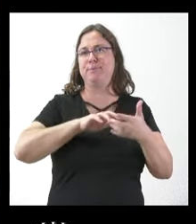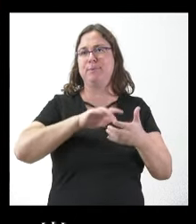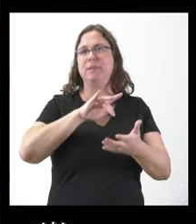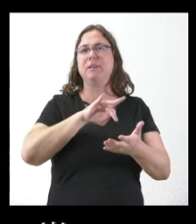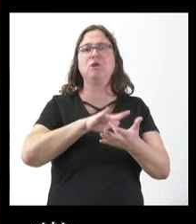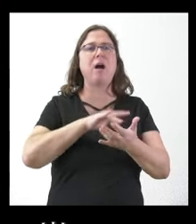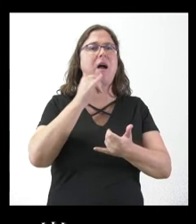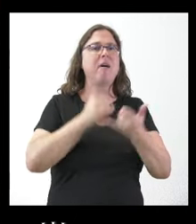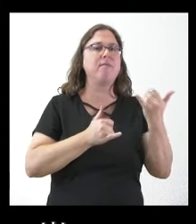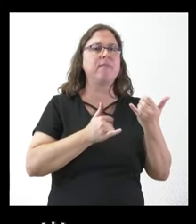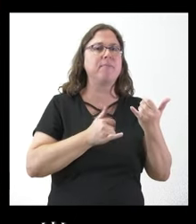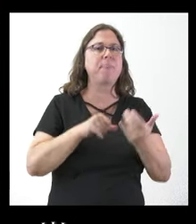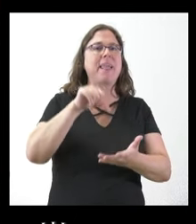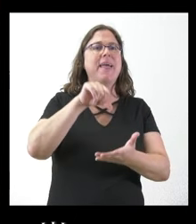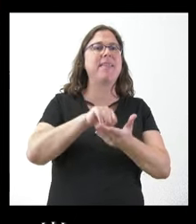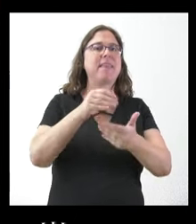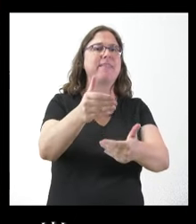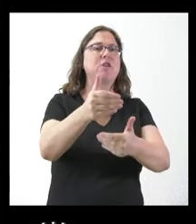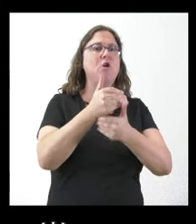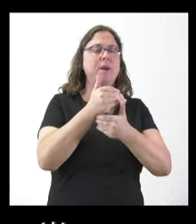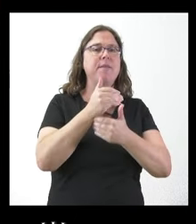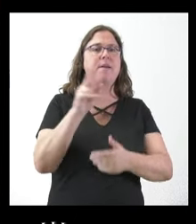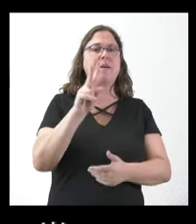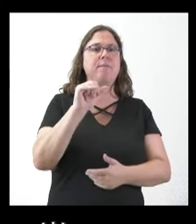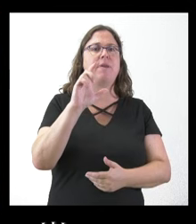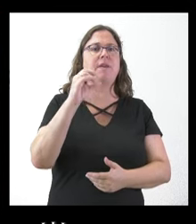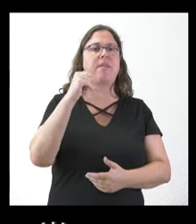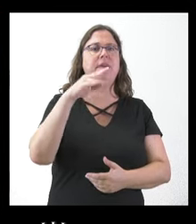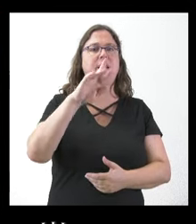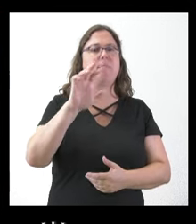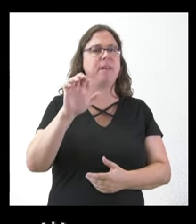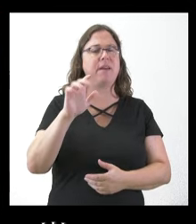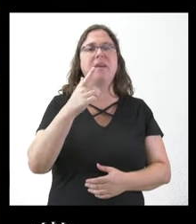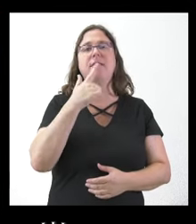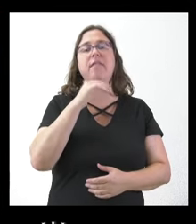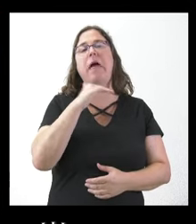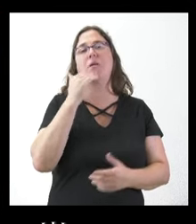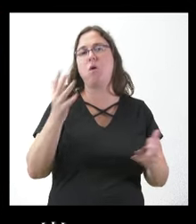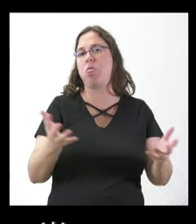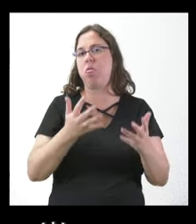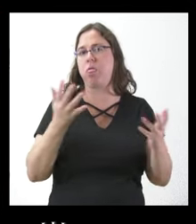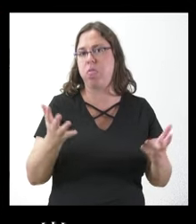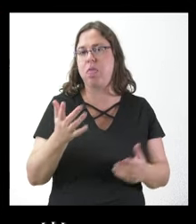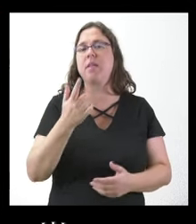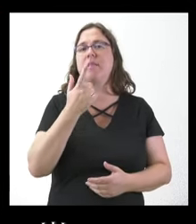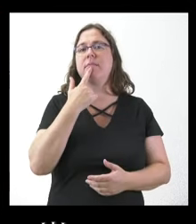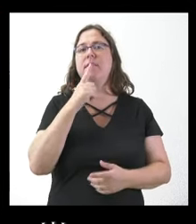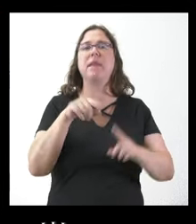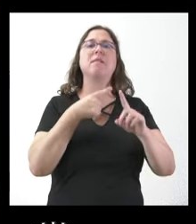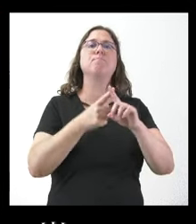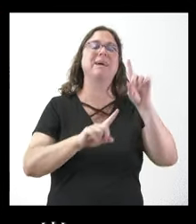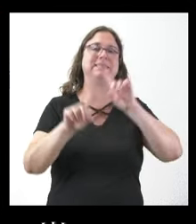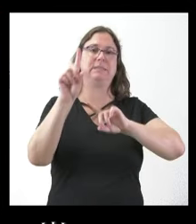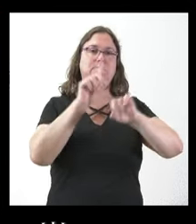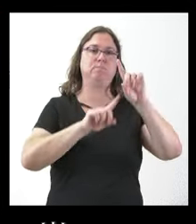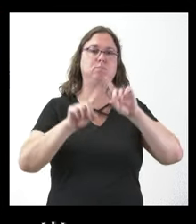finalmente en el centro de acogida de Villa Quilambre, que lo calificó como algo menor, y sobre los problemas que hay